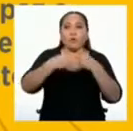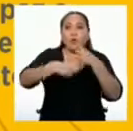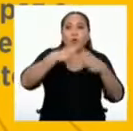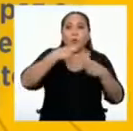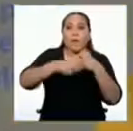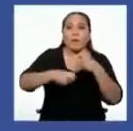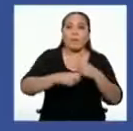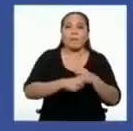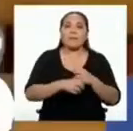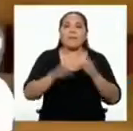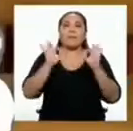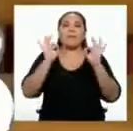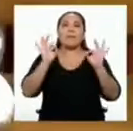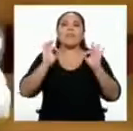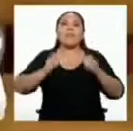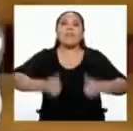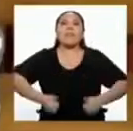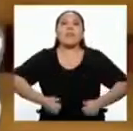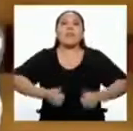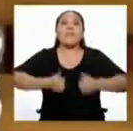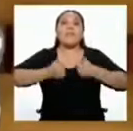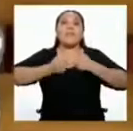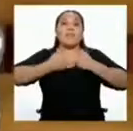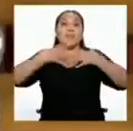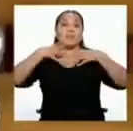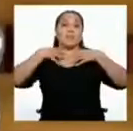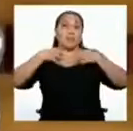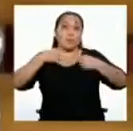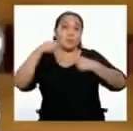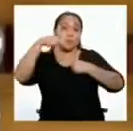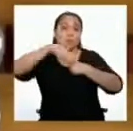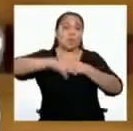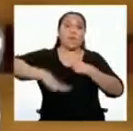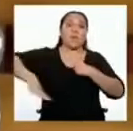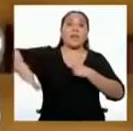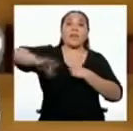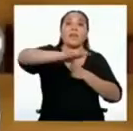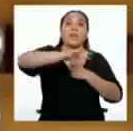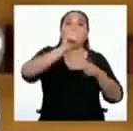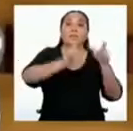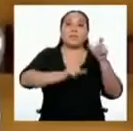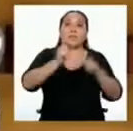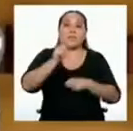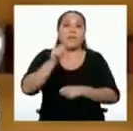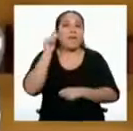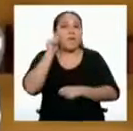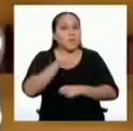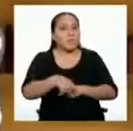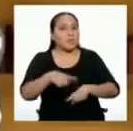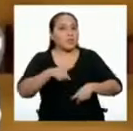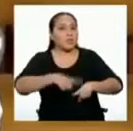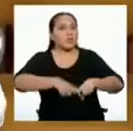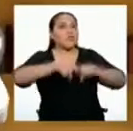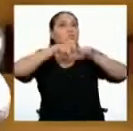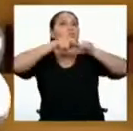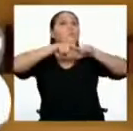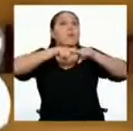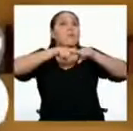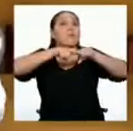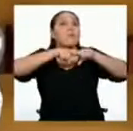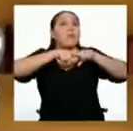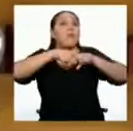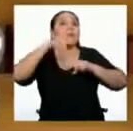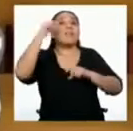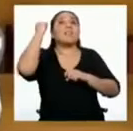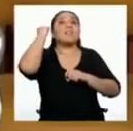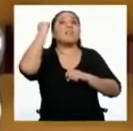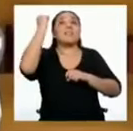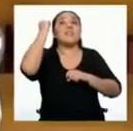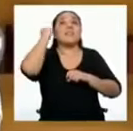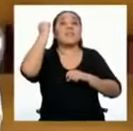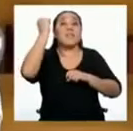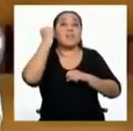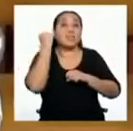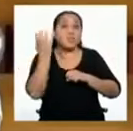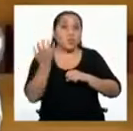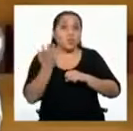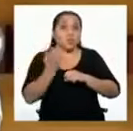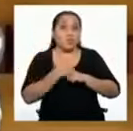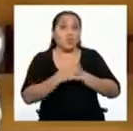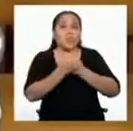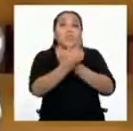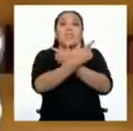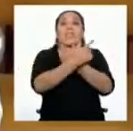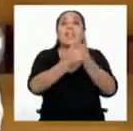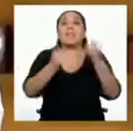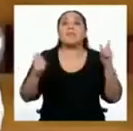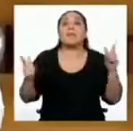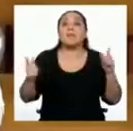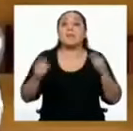afecten la vida de la nación. Es por eso que puede restringirse o suspenderse el ejercicio de los derechos constitucionales relativos a